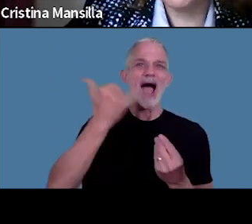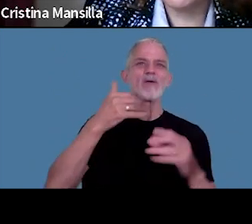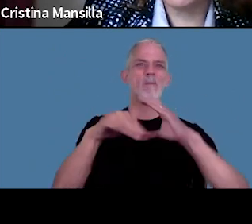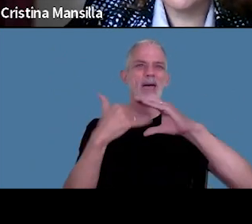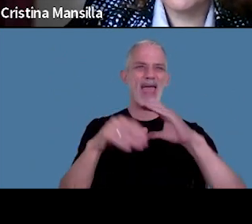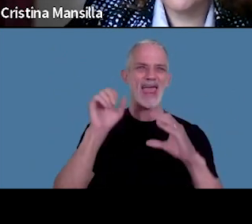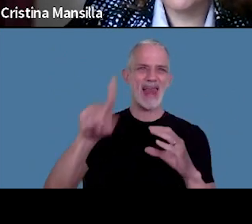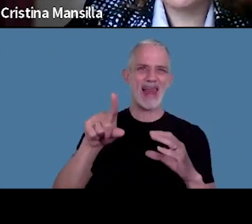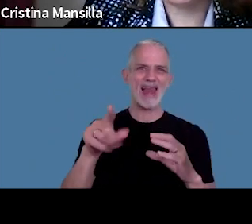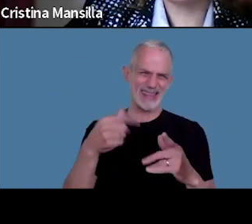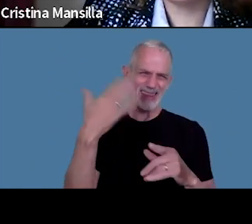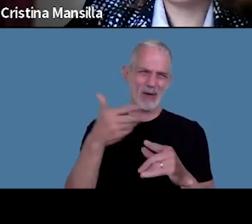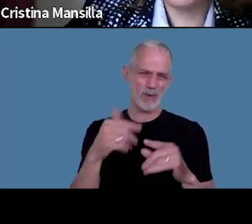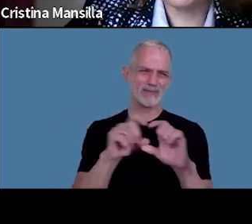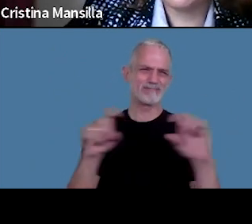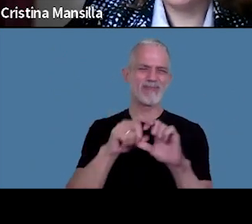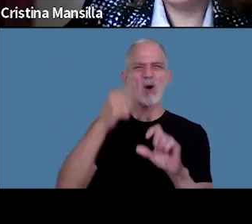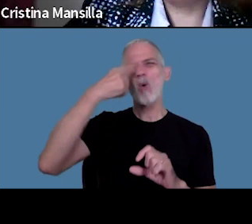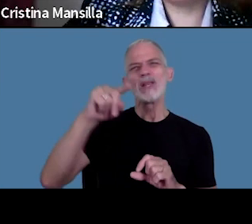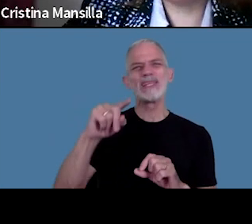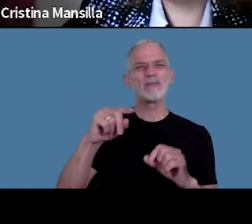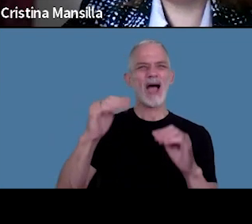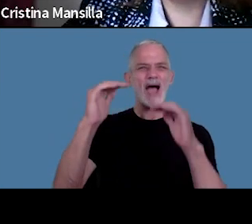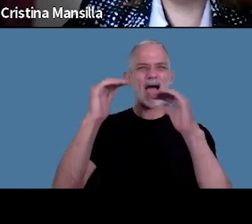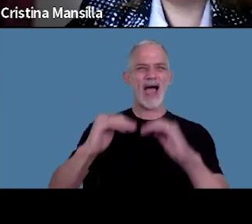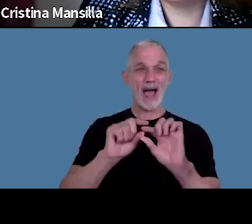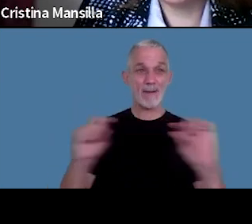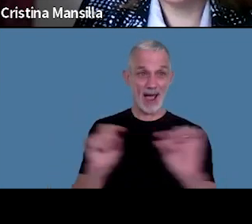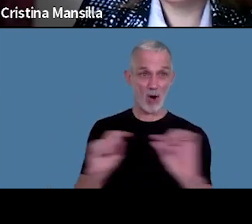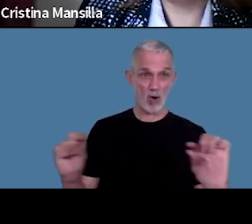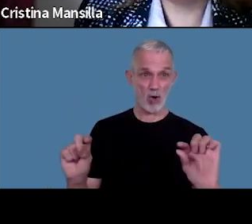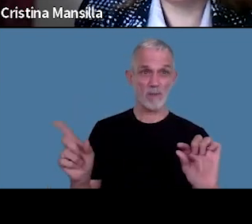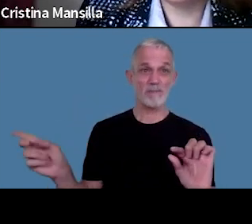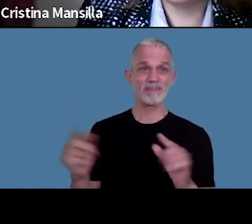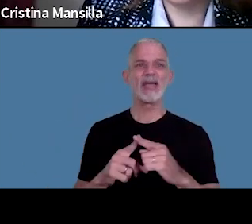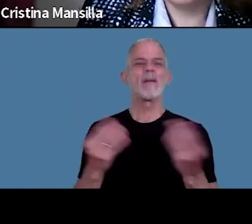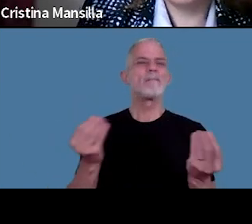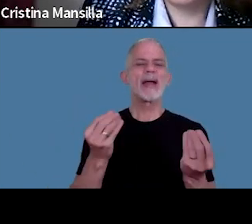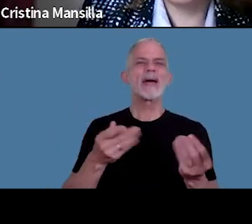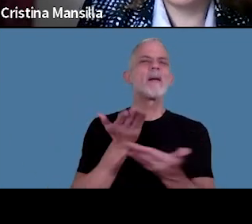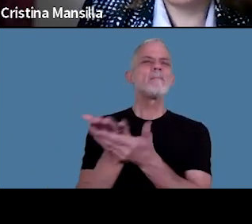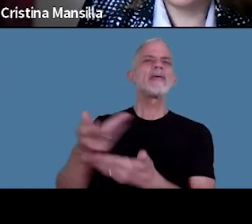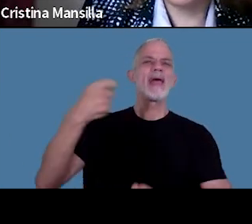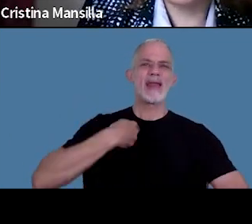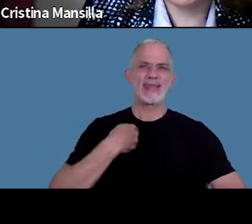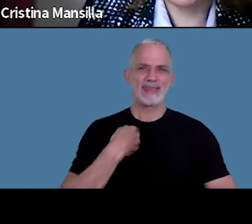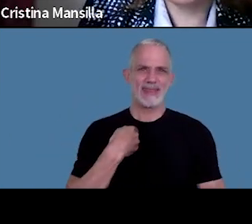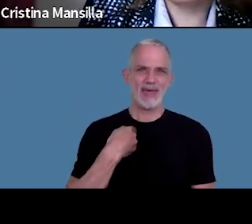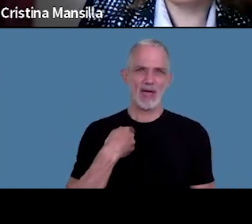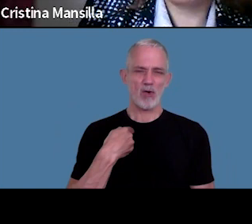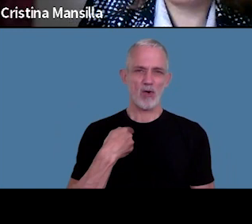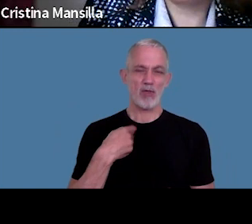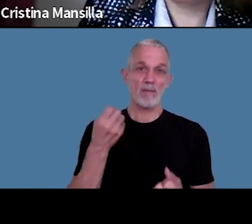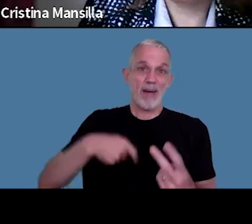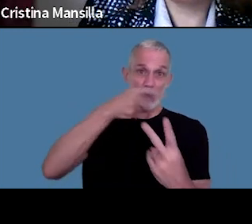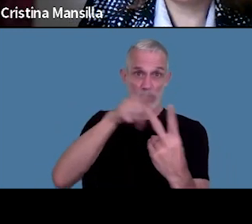electrónico que se los dejo en la última viñeta para poder solicitar el reintegro de este pago excepcional